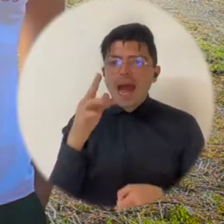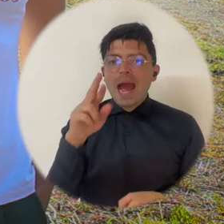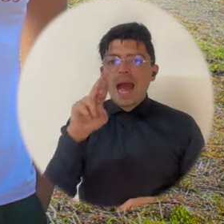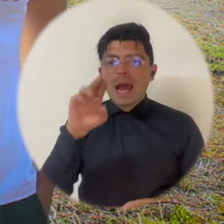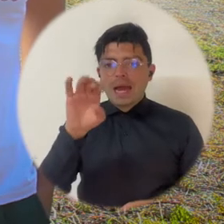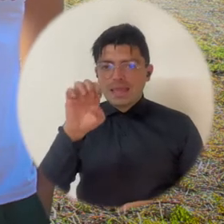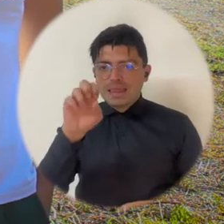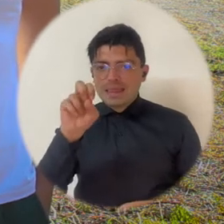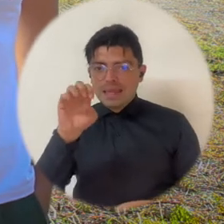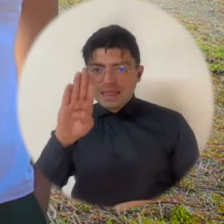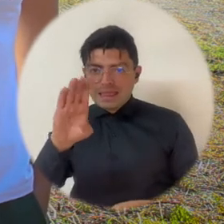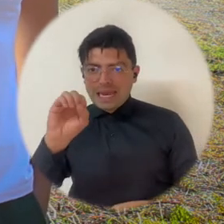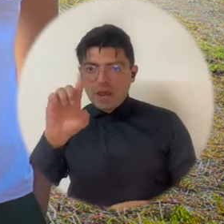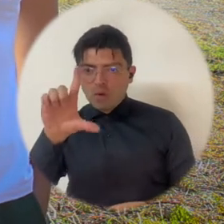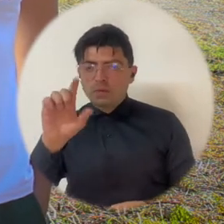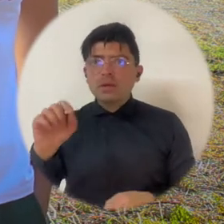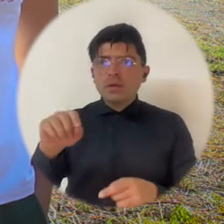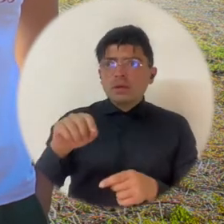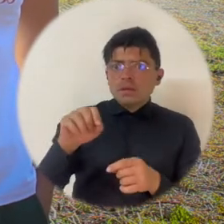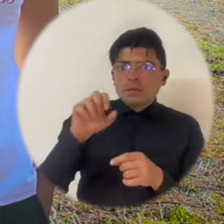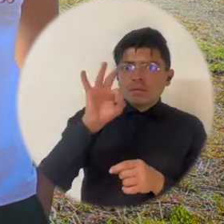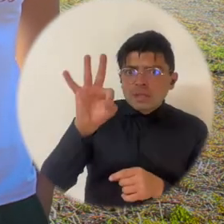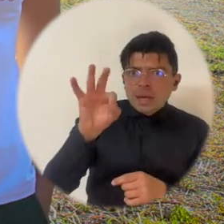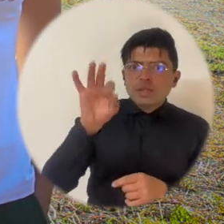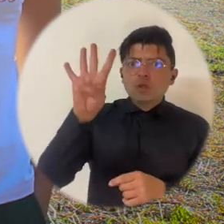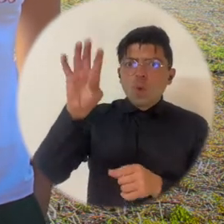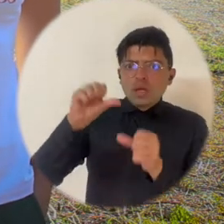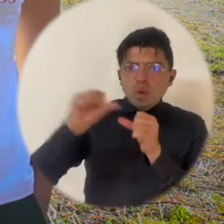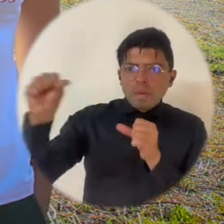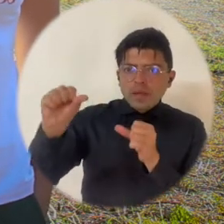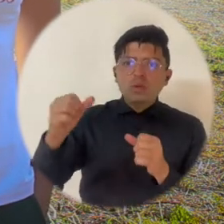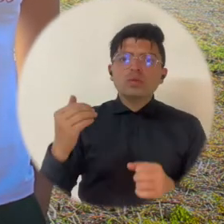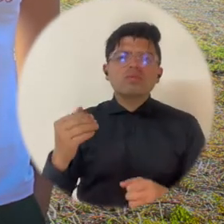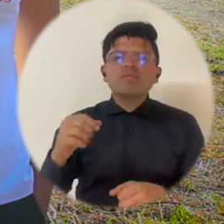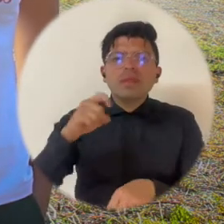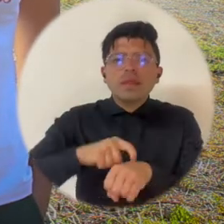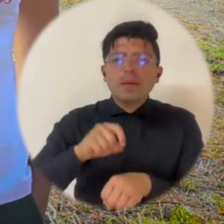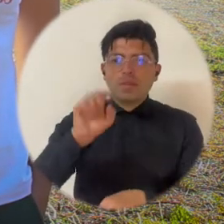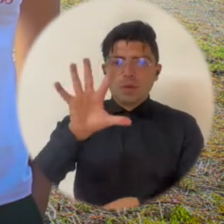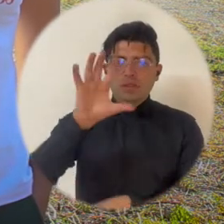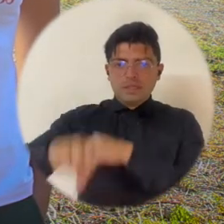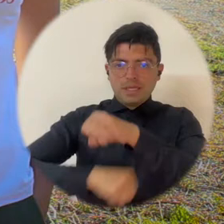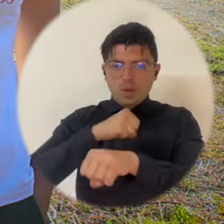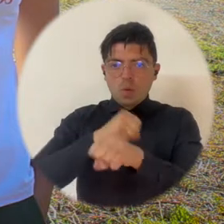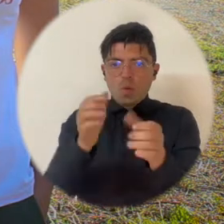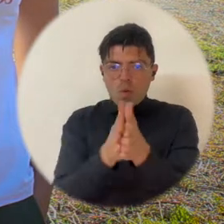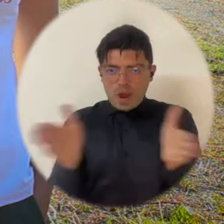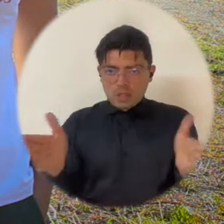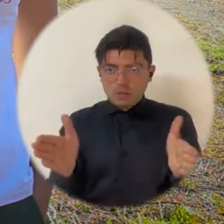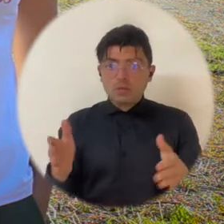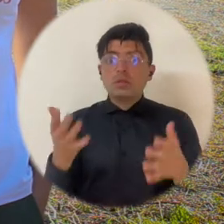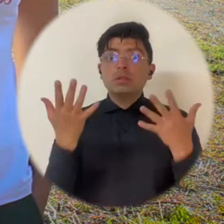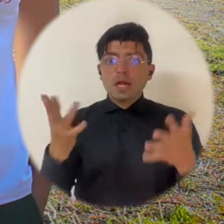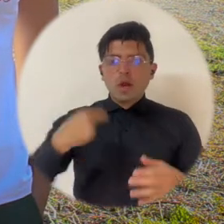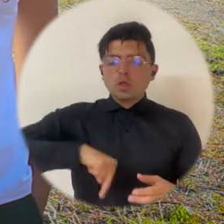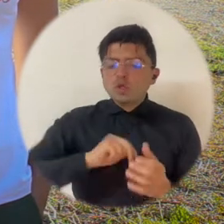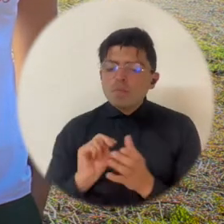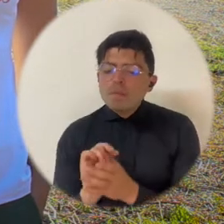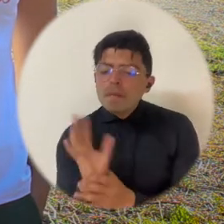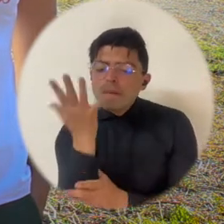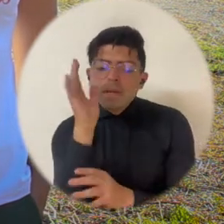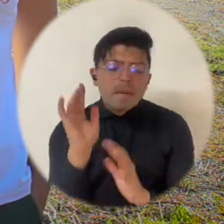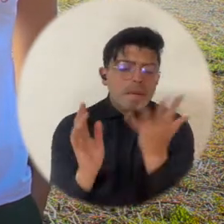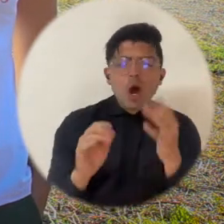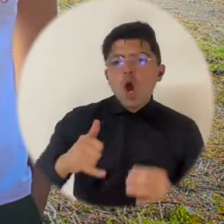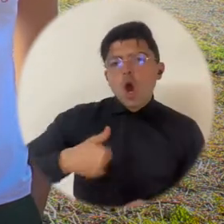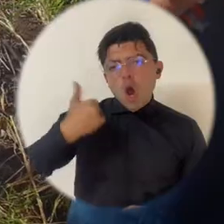llegar más o menos a unos 3 o 4 metros en 5 años. Ya nosotros tenemos un pequeño